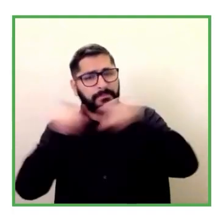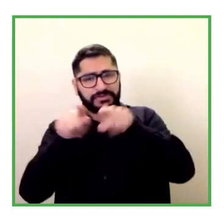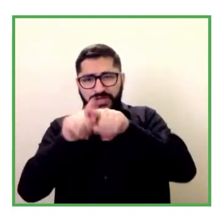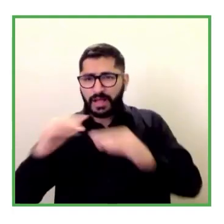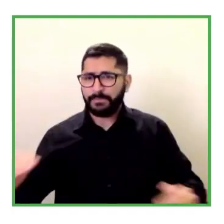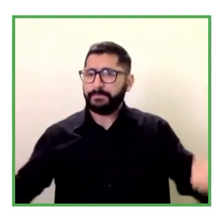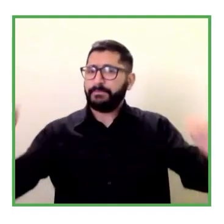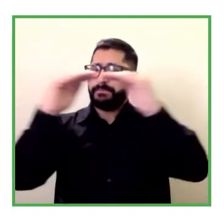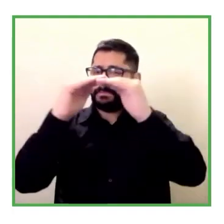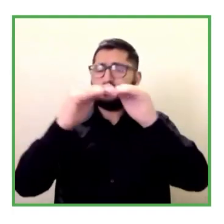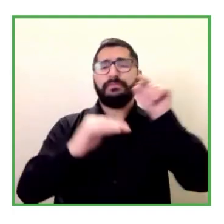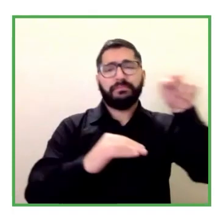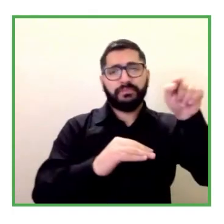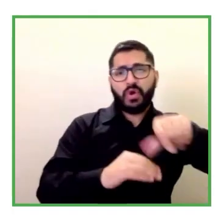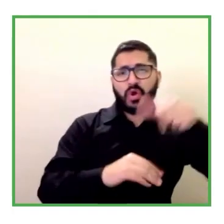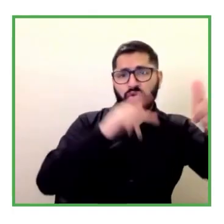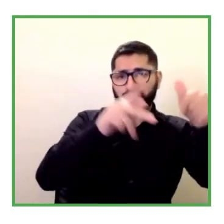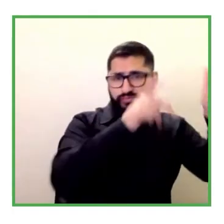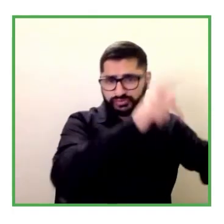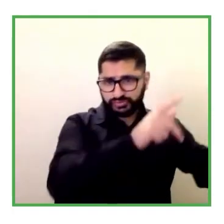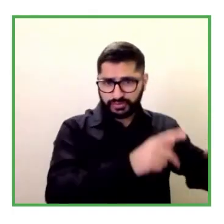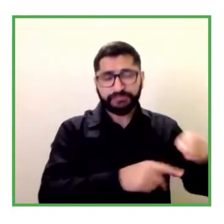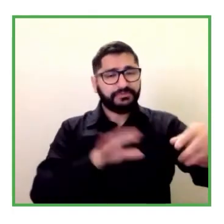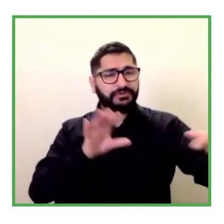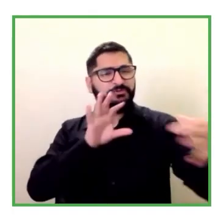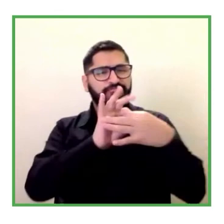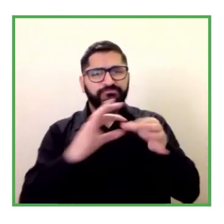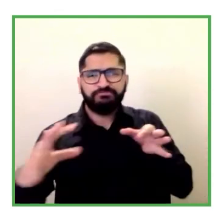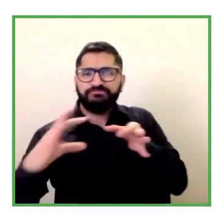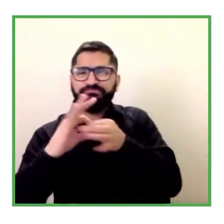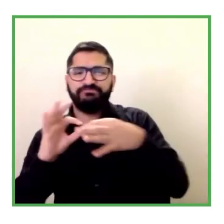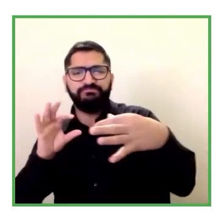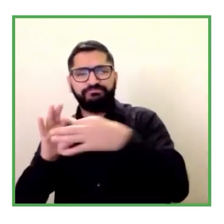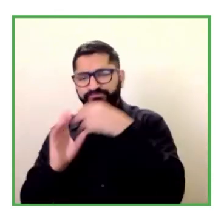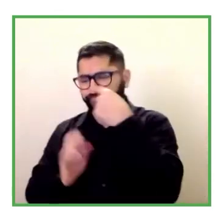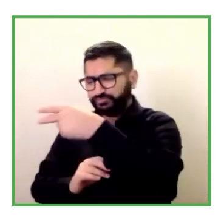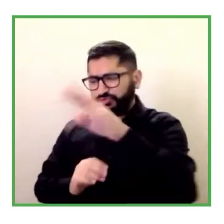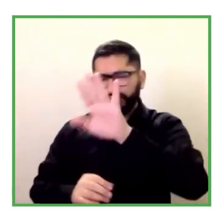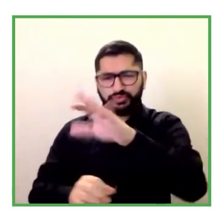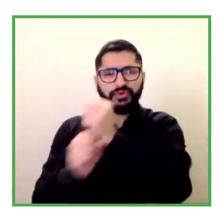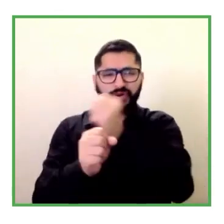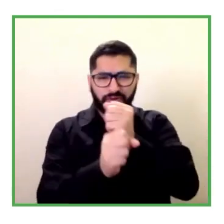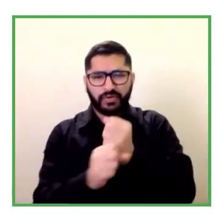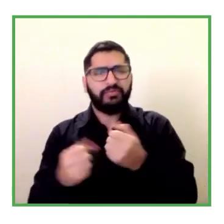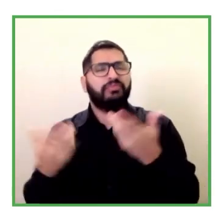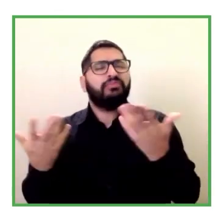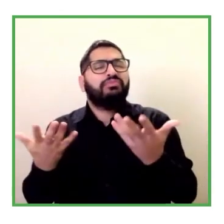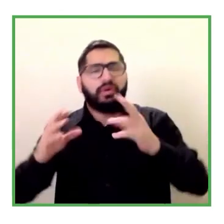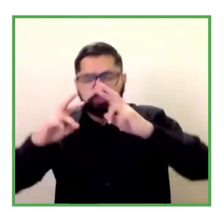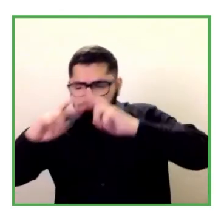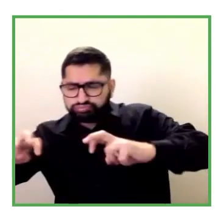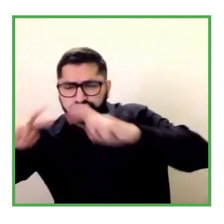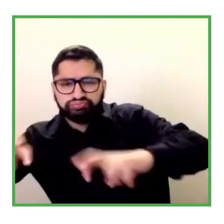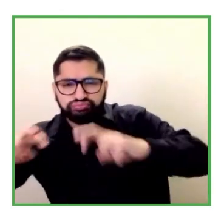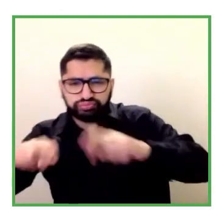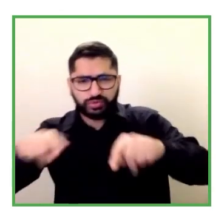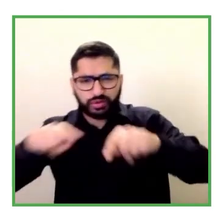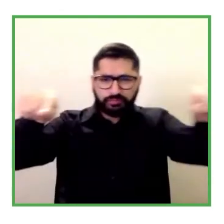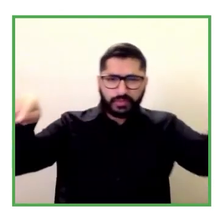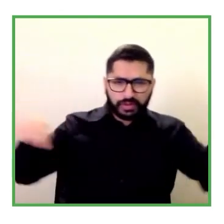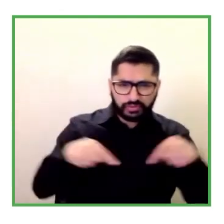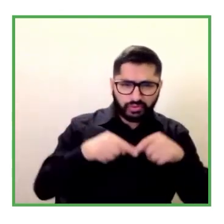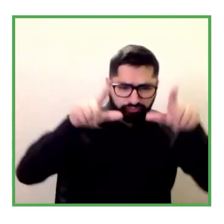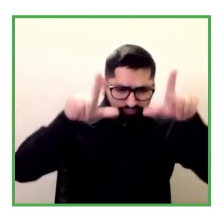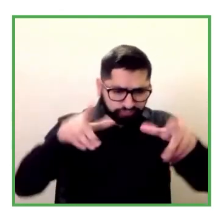sus propios trabajadores cuando el análisis del puesto de trabajo no va solamente en el área en el cubículo en esta persona va a desarrollar sus